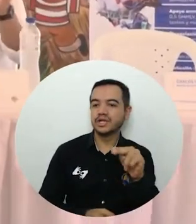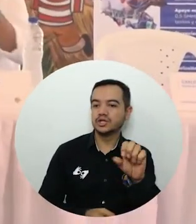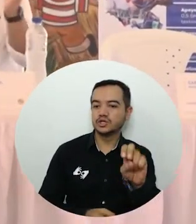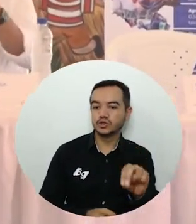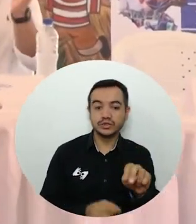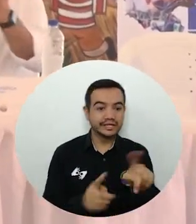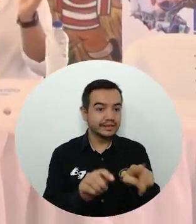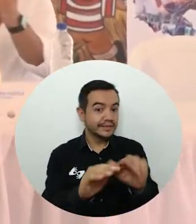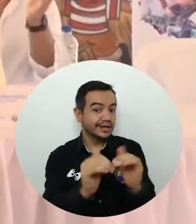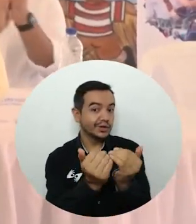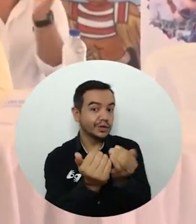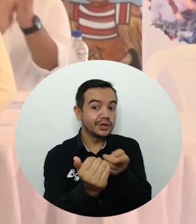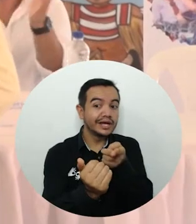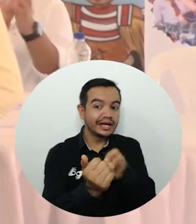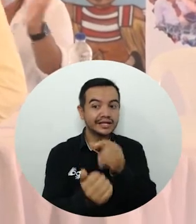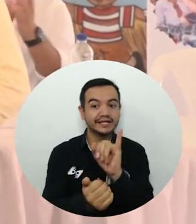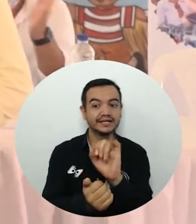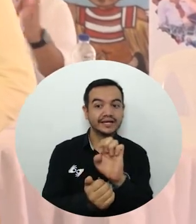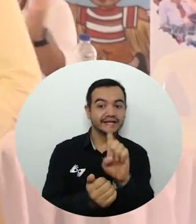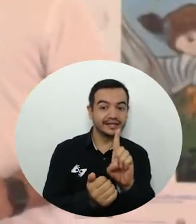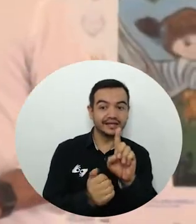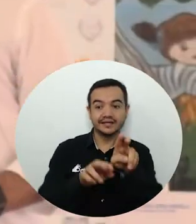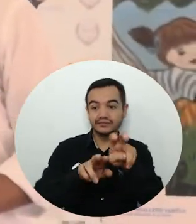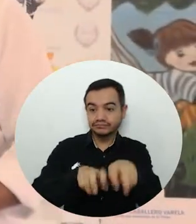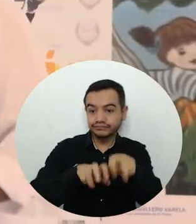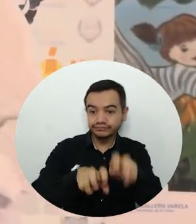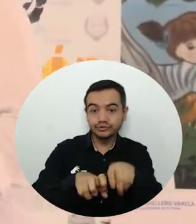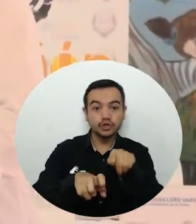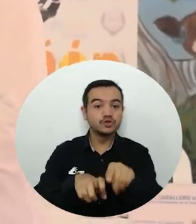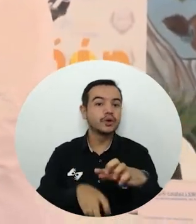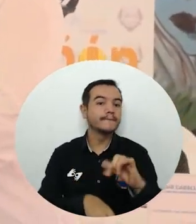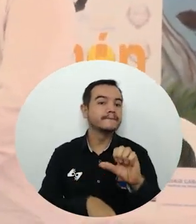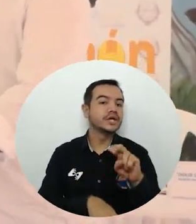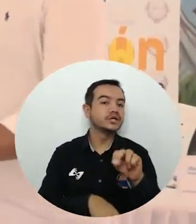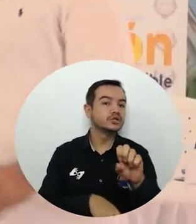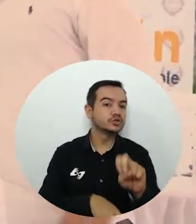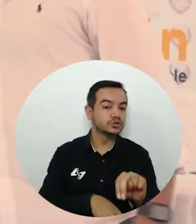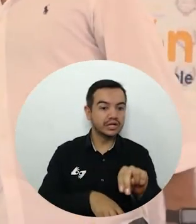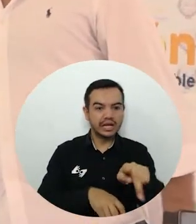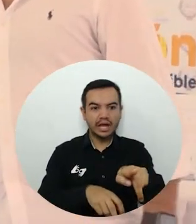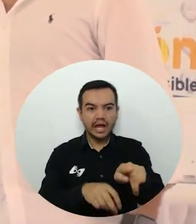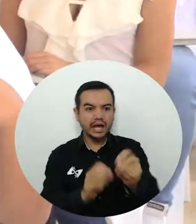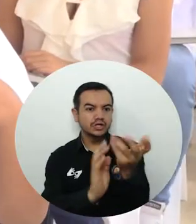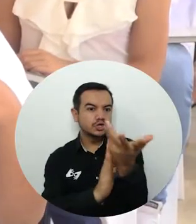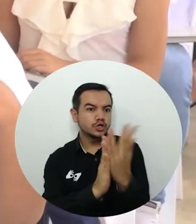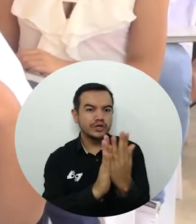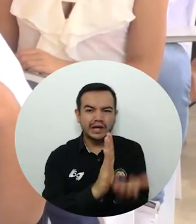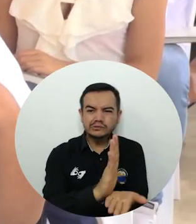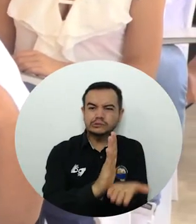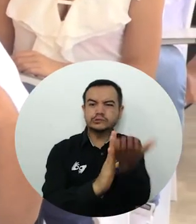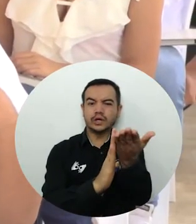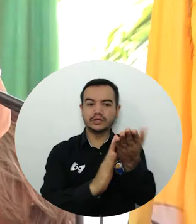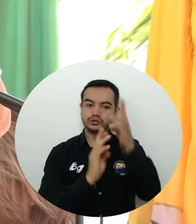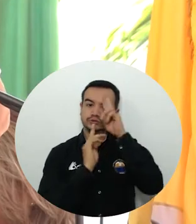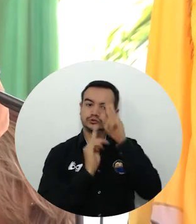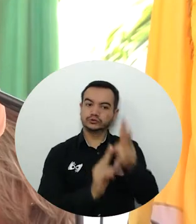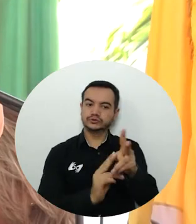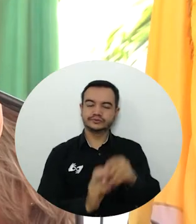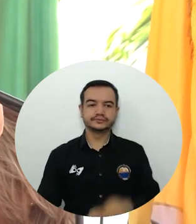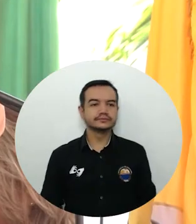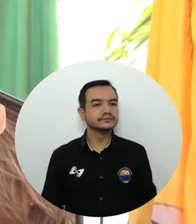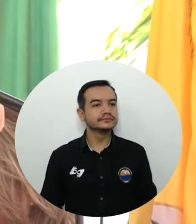a la Institución Educativa Departamental Agrícola El Piñón por mejor desempeño en el programa Talento Magdalena.